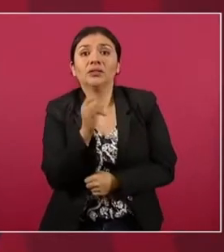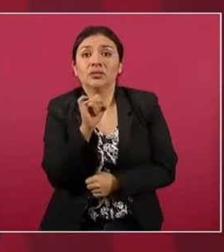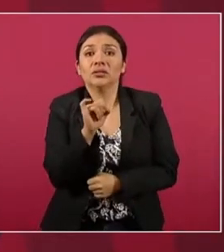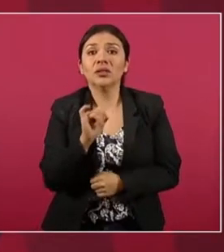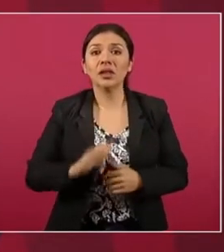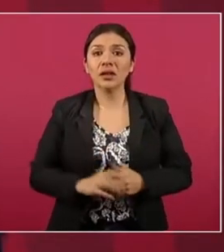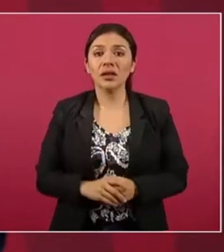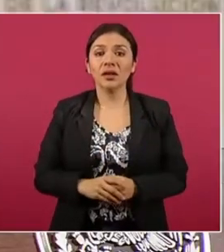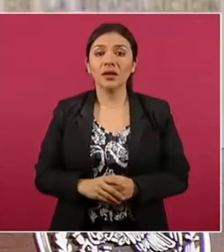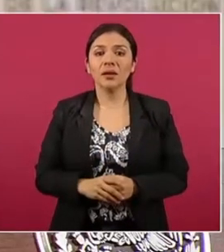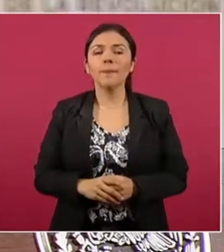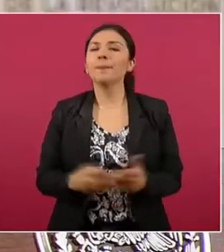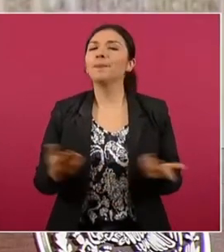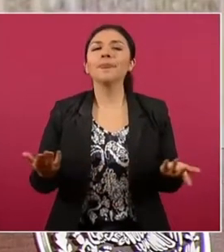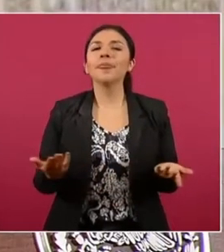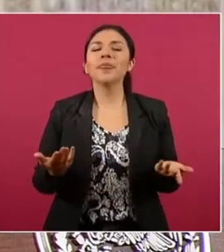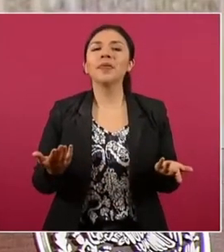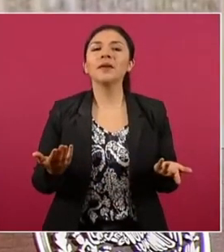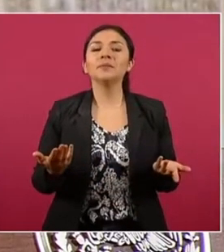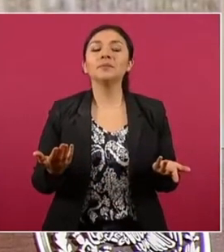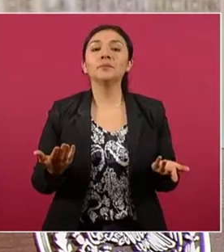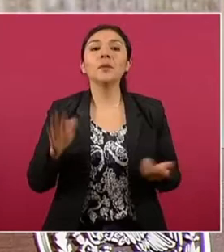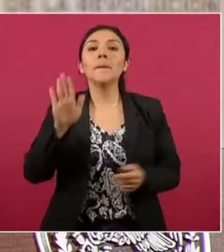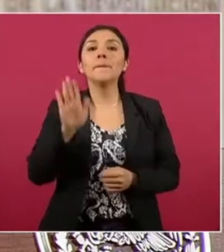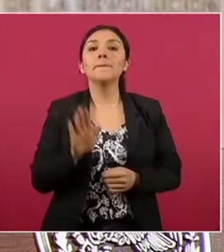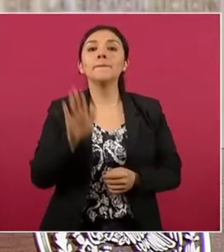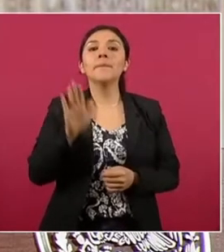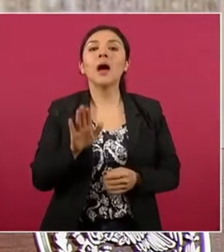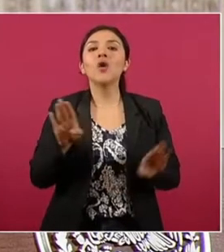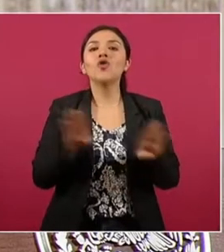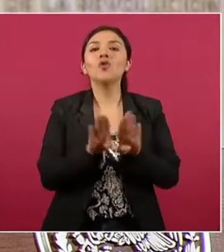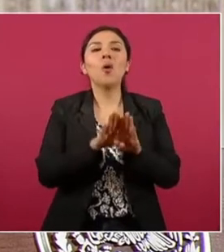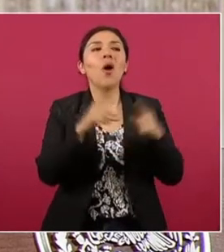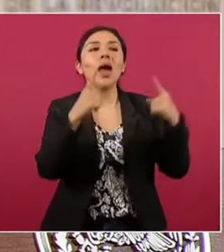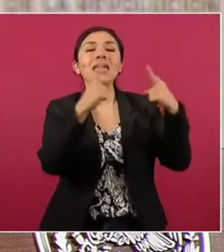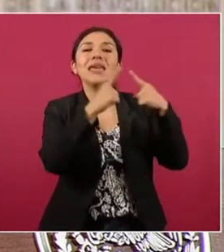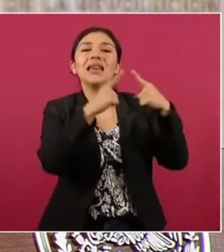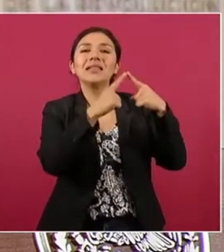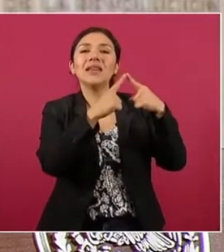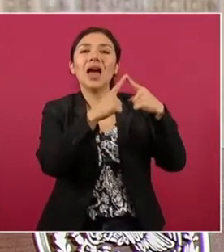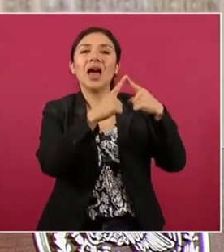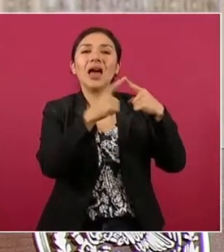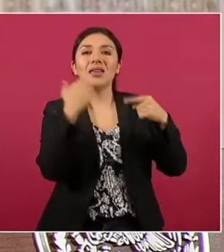Es como la iglesia progresista,